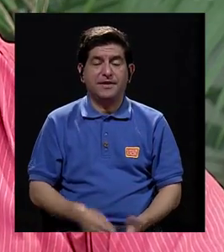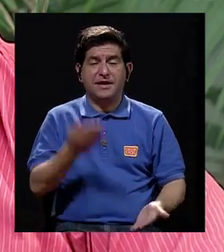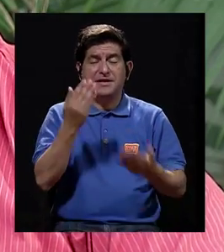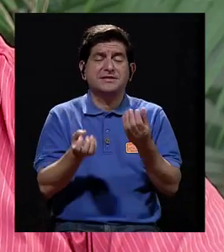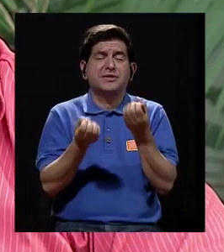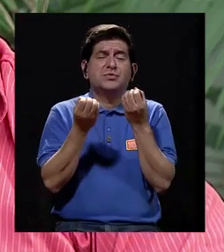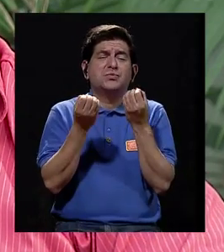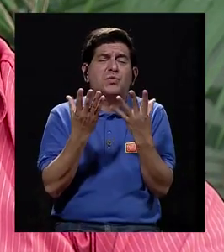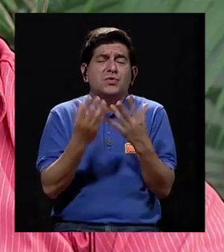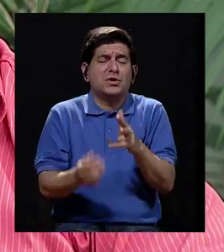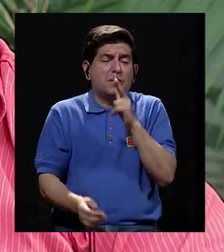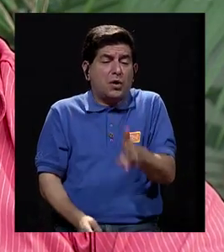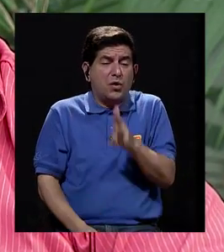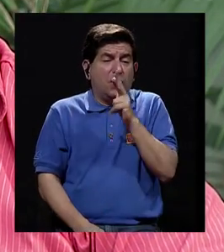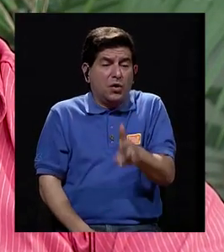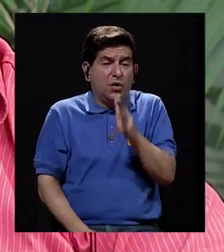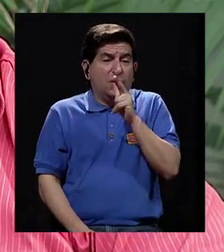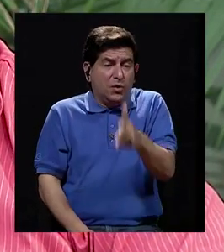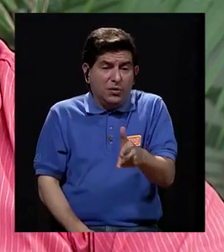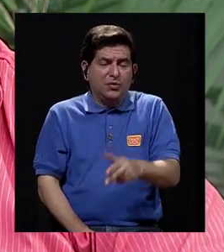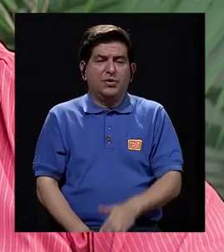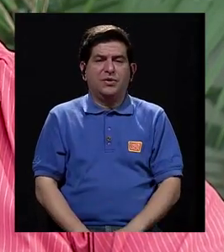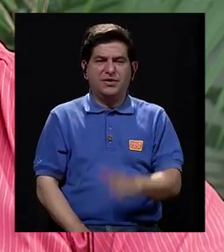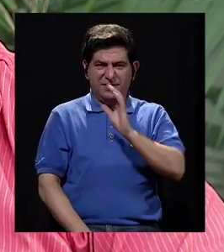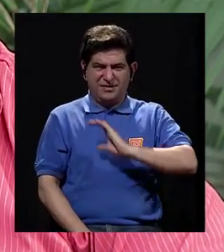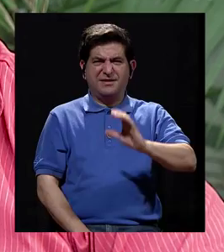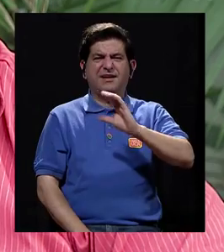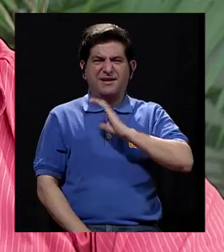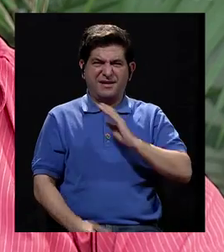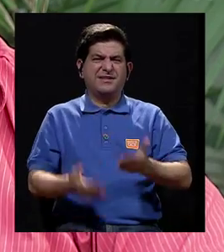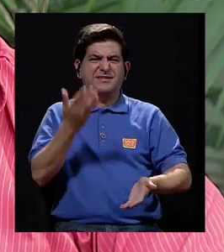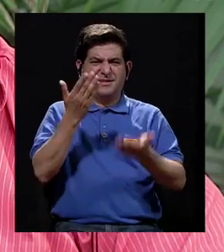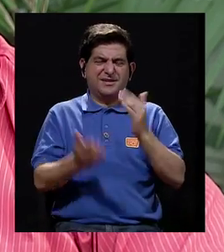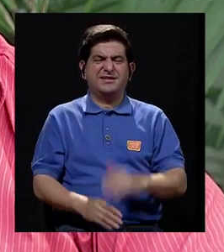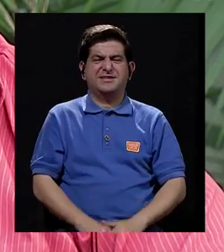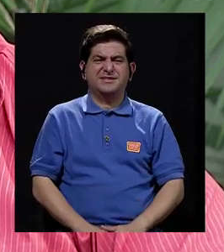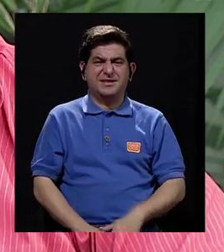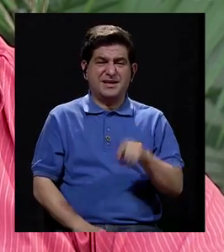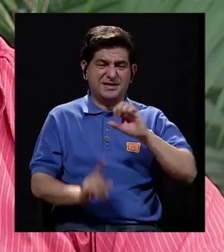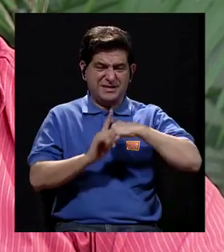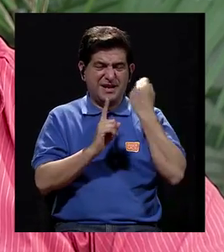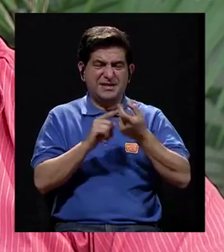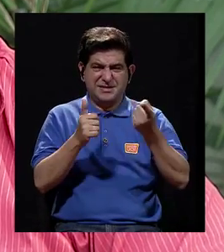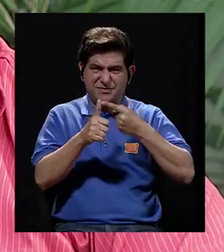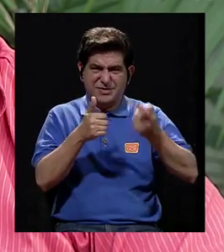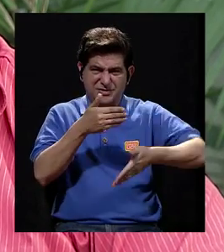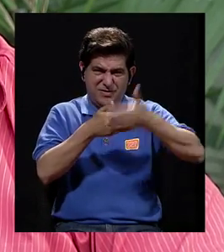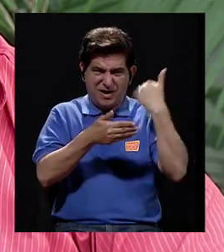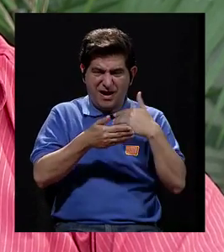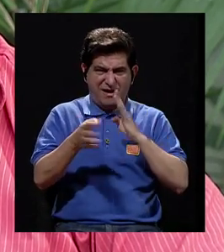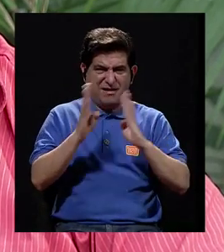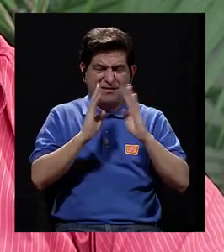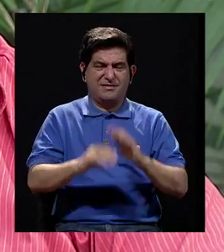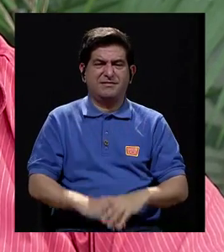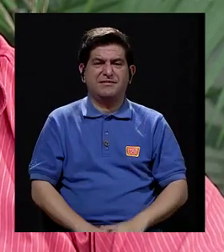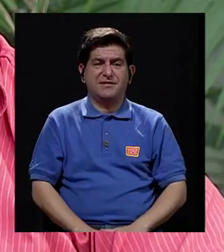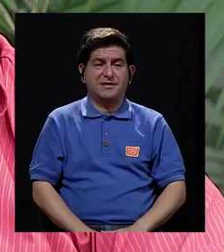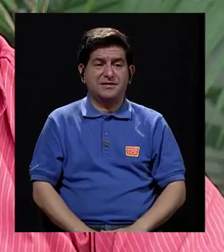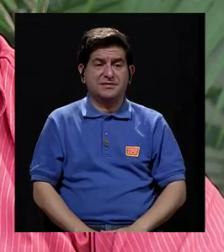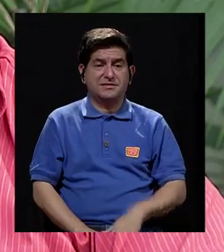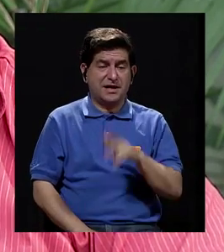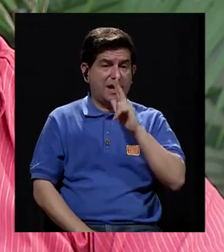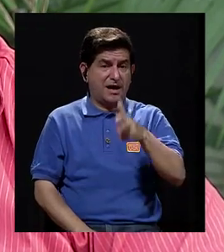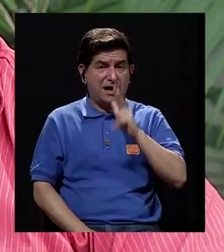el exceso de vómito, digamos, durante el embarazo, como los signos propios de los achaques que hablamos al principio, el exceso